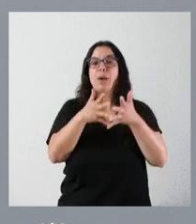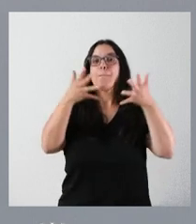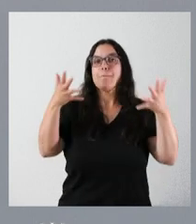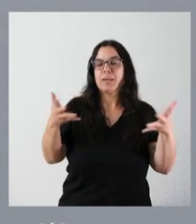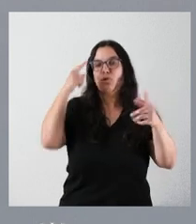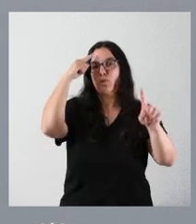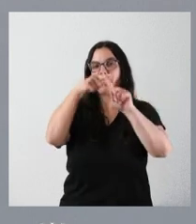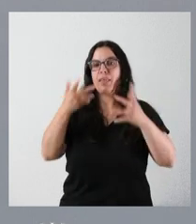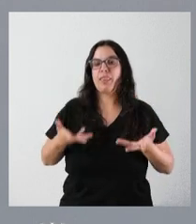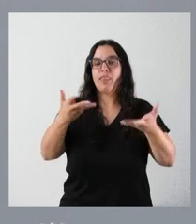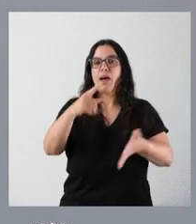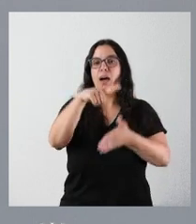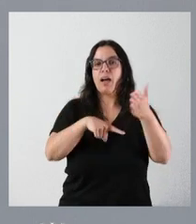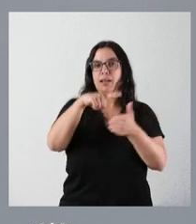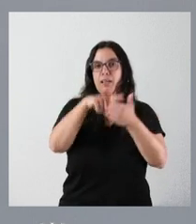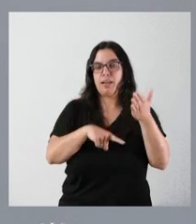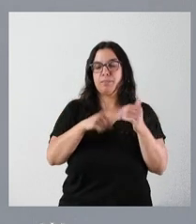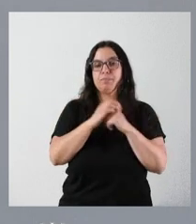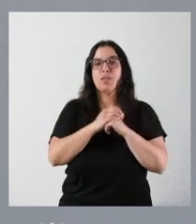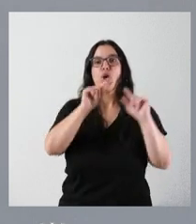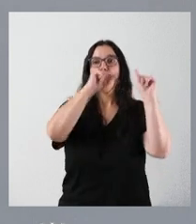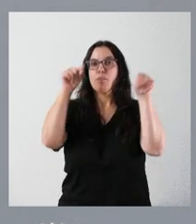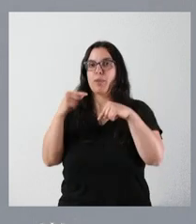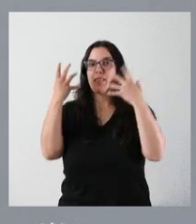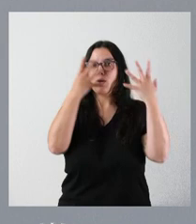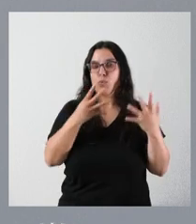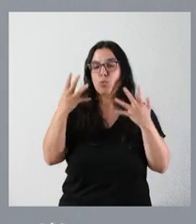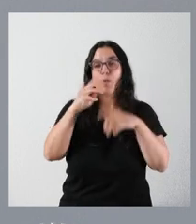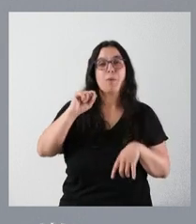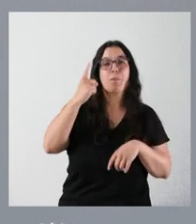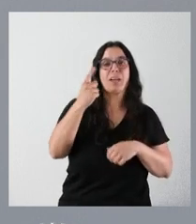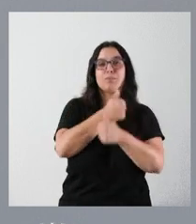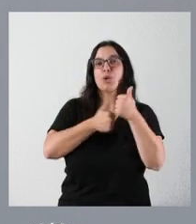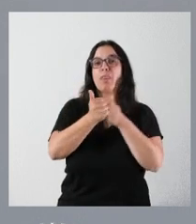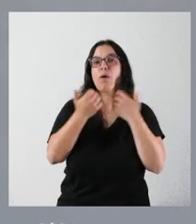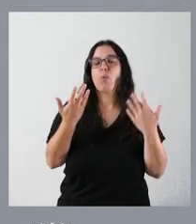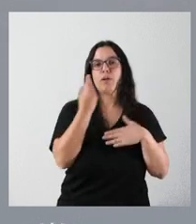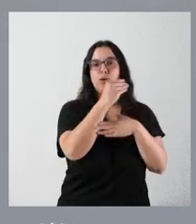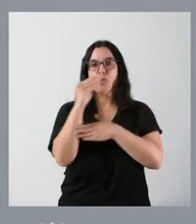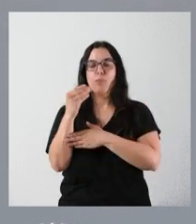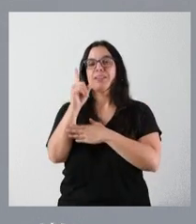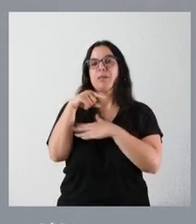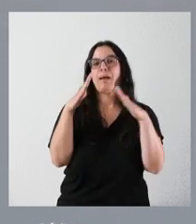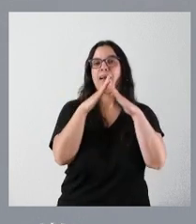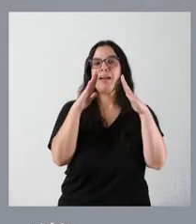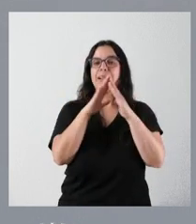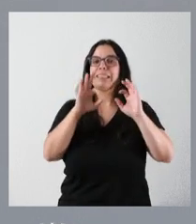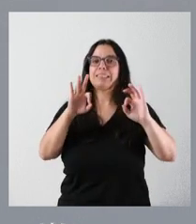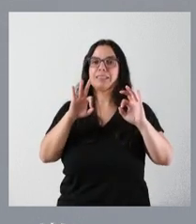destinadas a alquiler en las nueve provincias. Fundamentalmente, es un alquiler para jóvenes y de viviendas de carácter